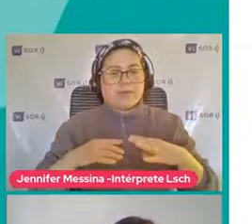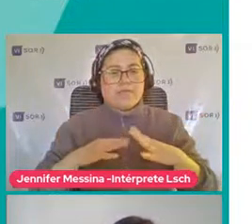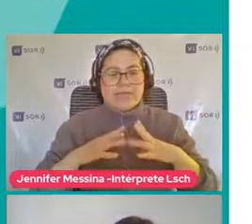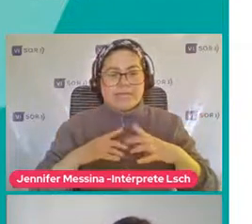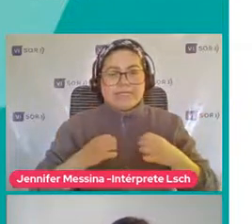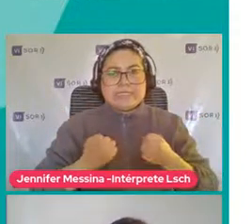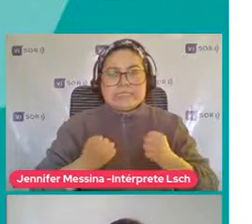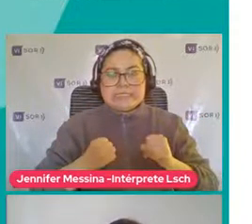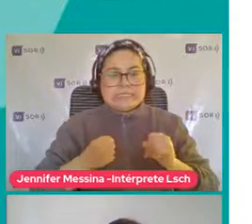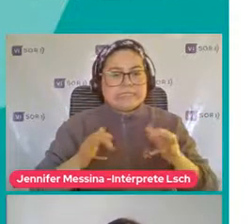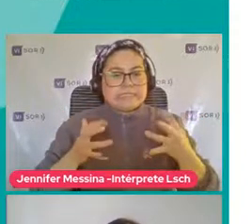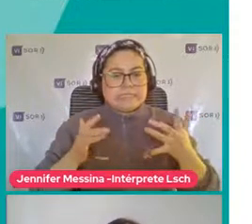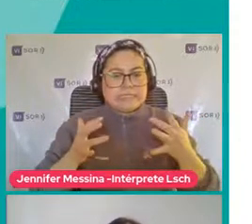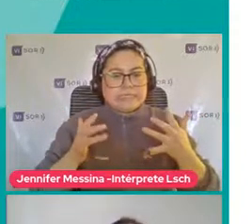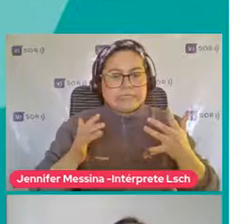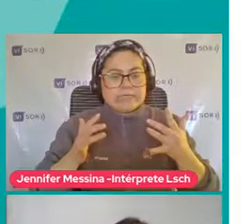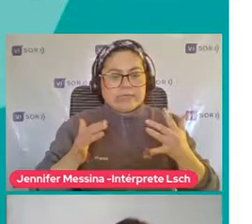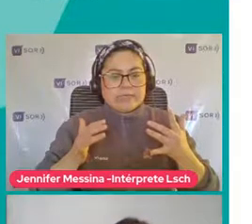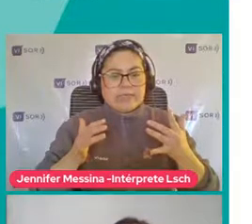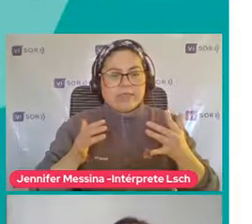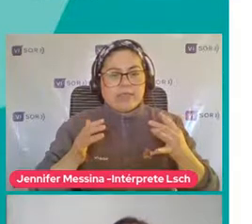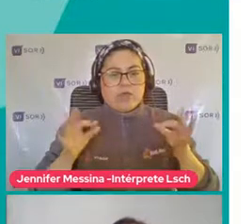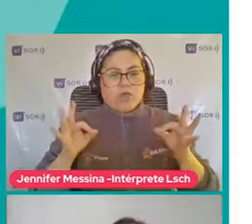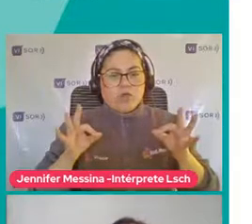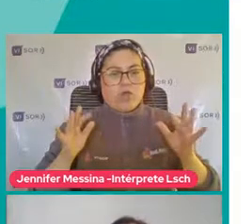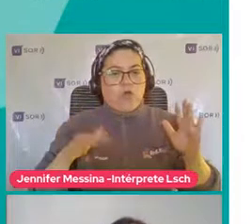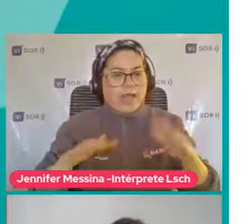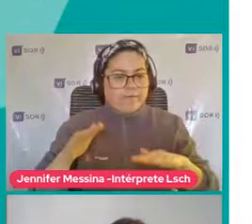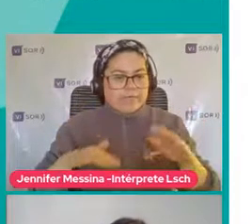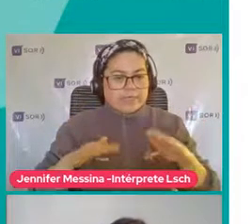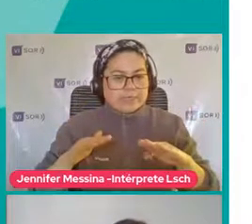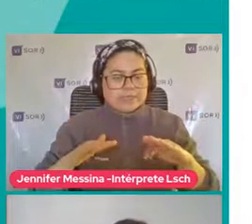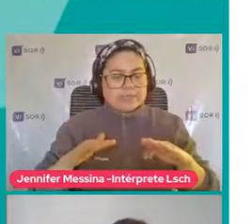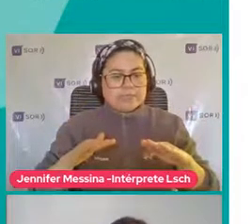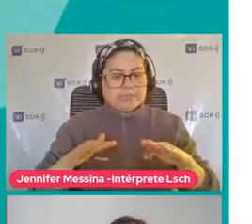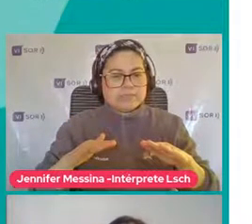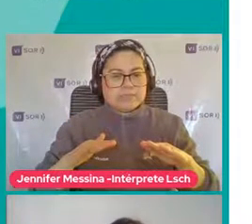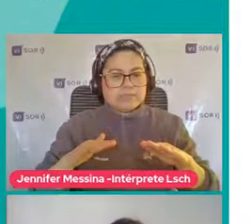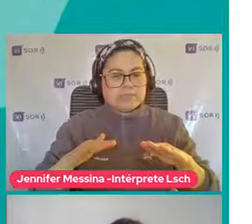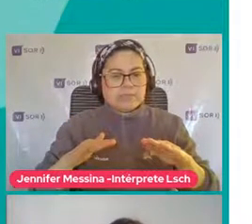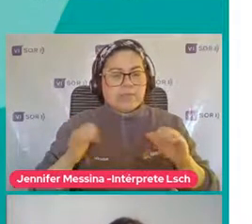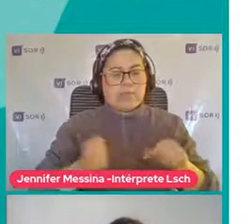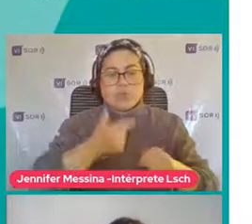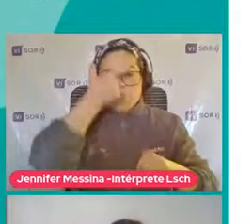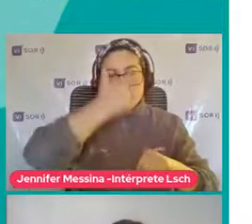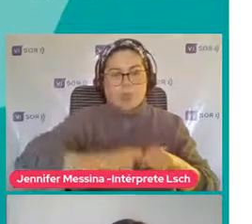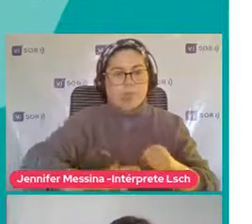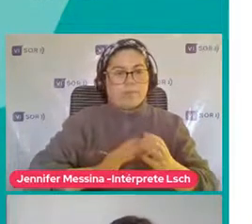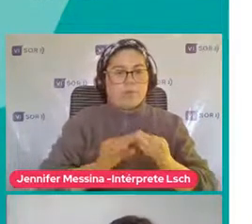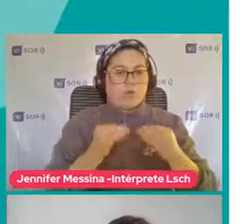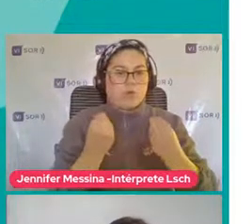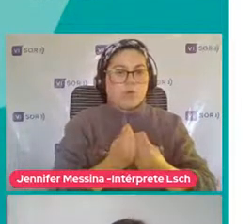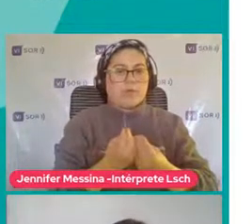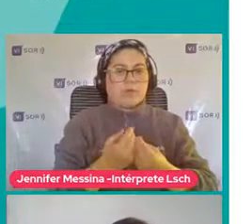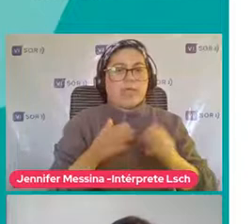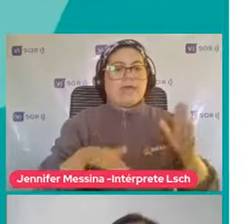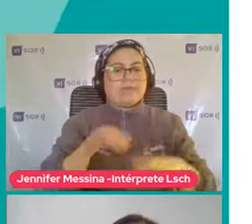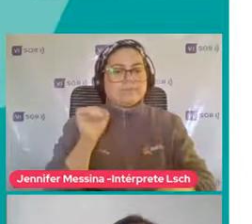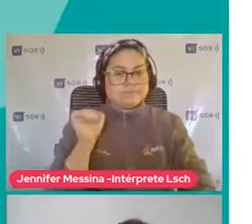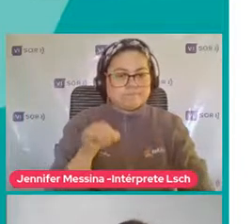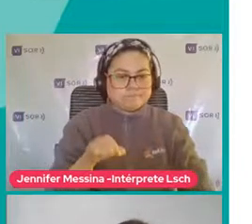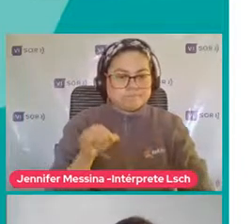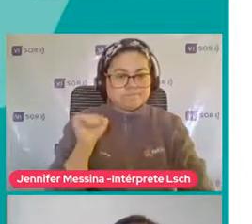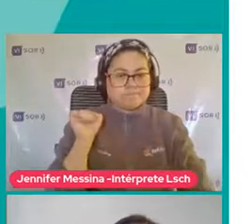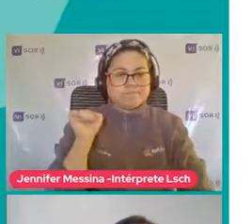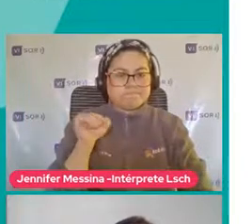Entonces muevo los dedos O me siento A veces No es solo con los dedos Y puede ser con otra parte Del cuerpo A veces balancean el cuerpo Entonces